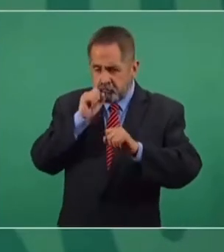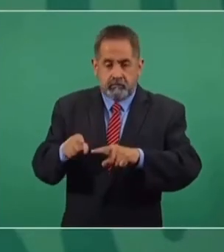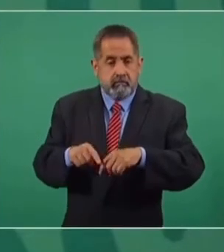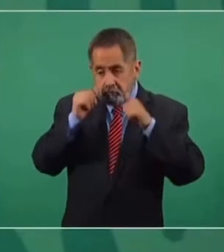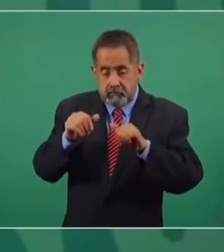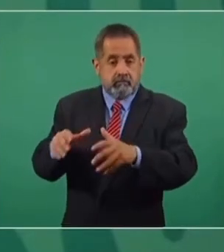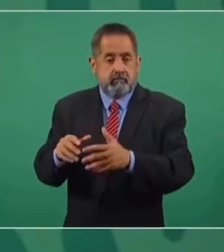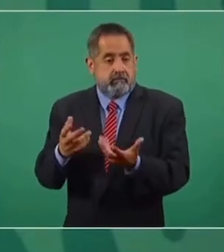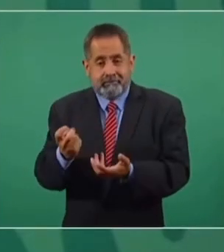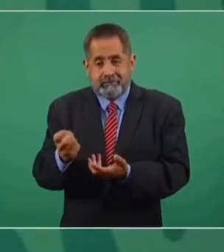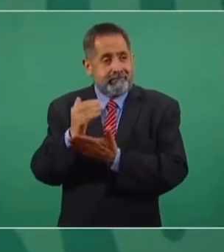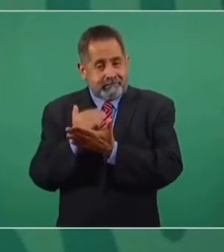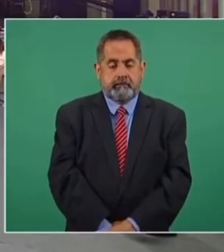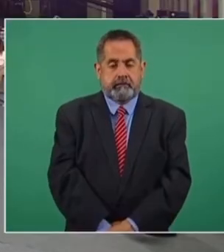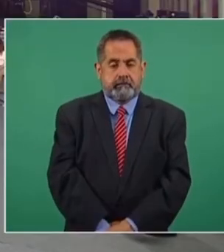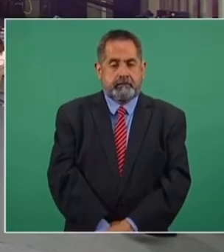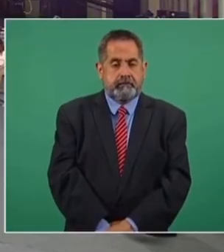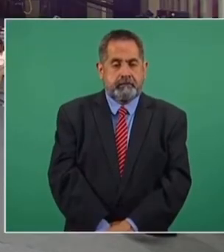y atender esto al mismo tiempo.